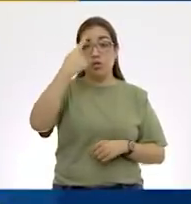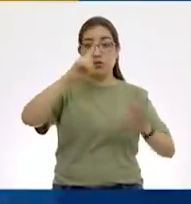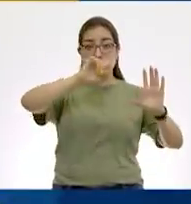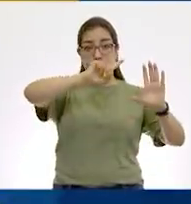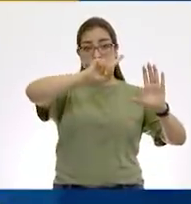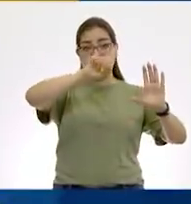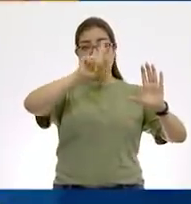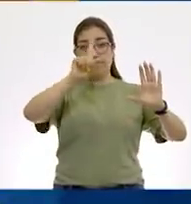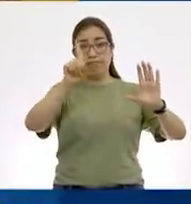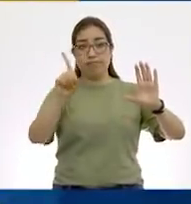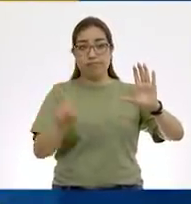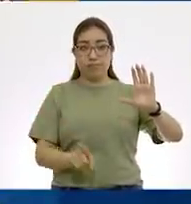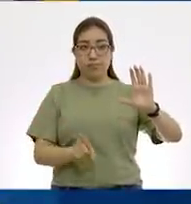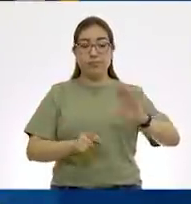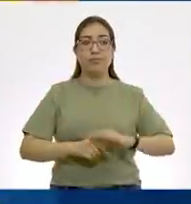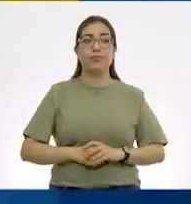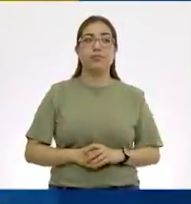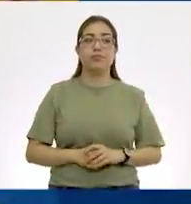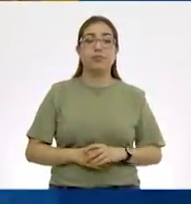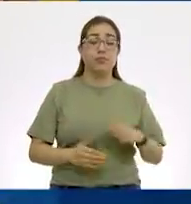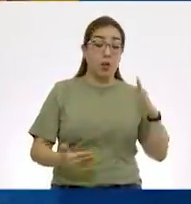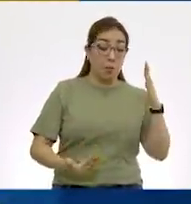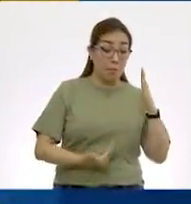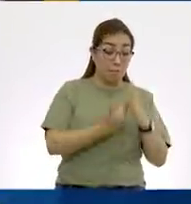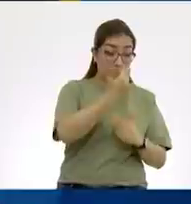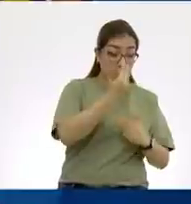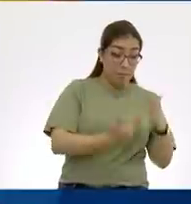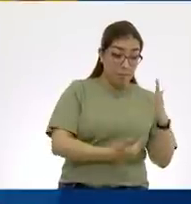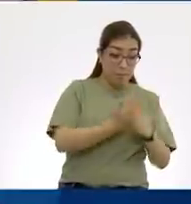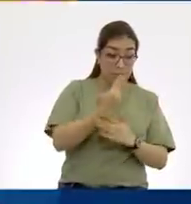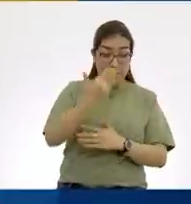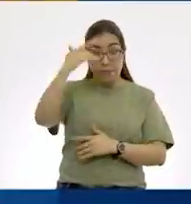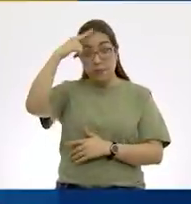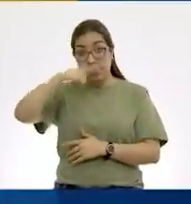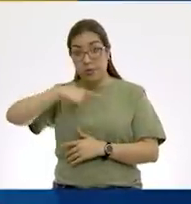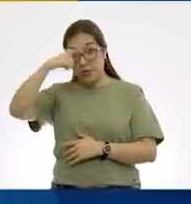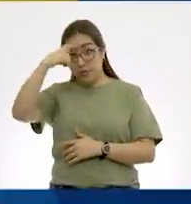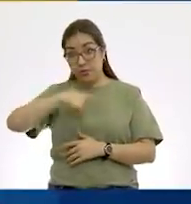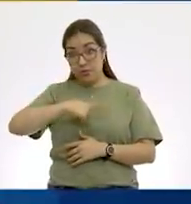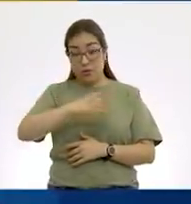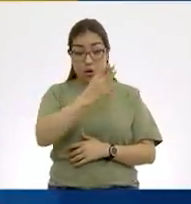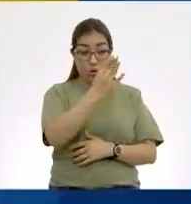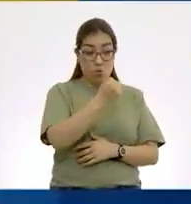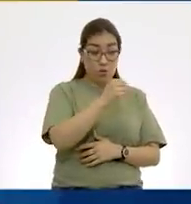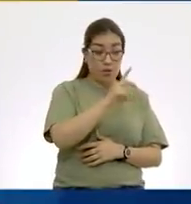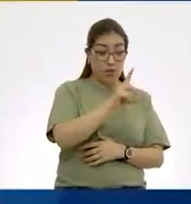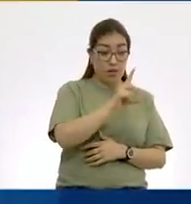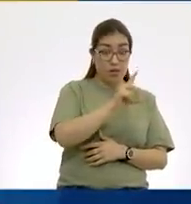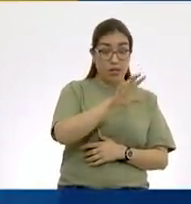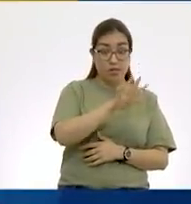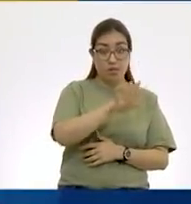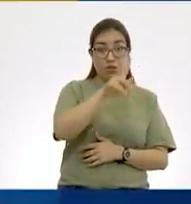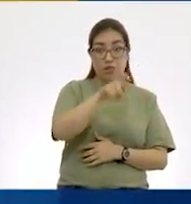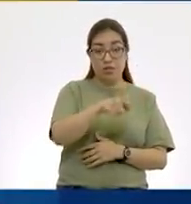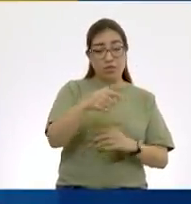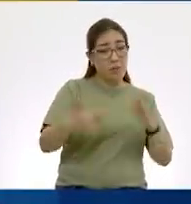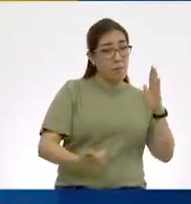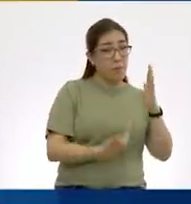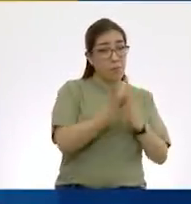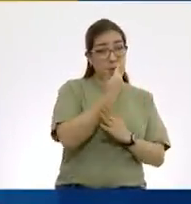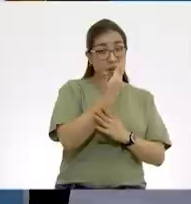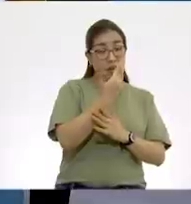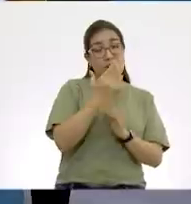Tan fácil como saber si es de mañana o si es de noche. Las 9.35 significa que o es de mañana